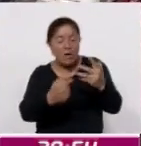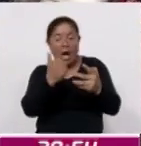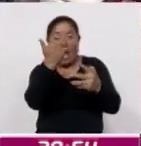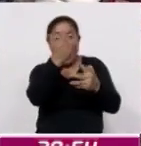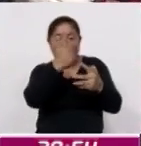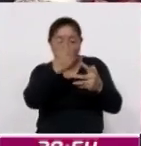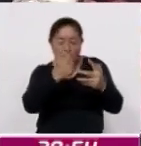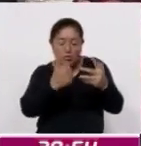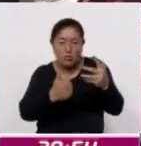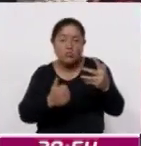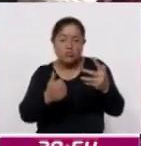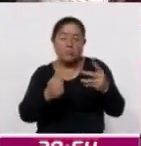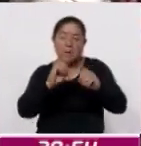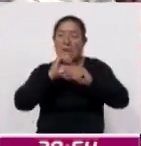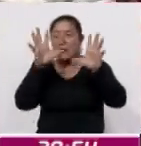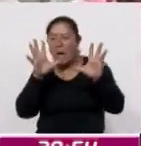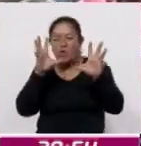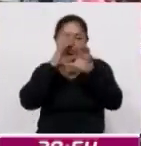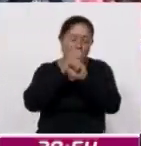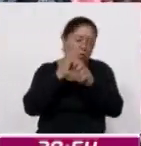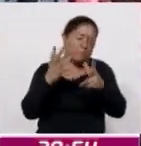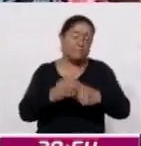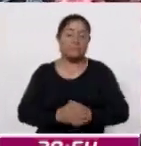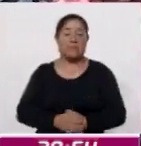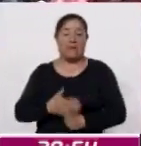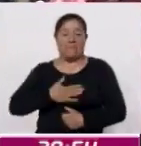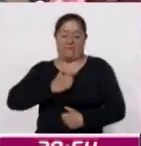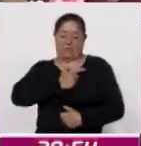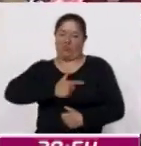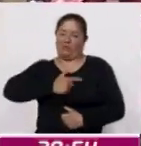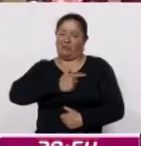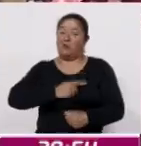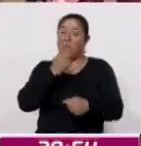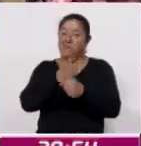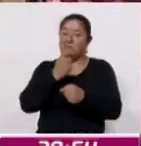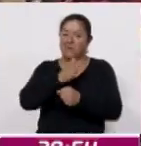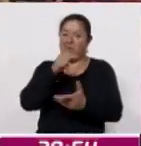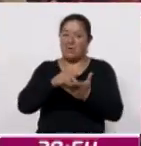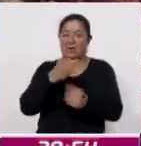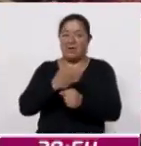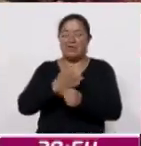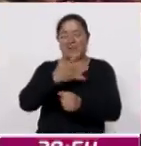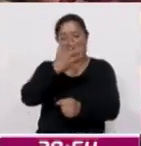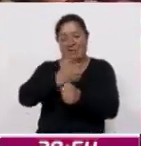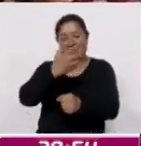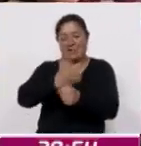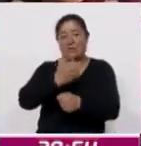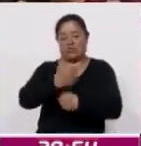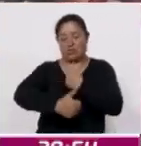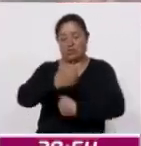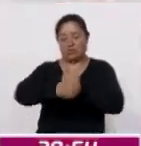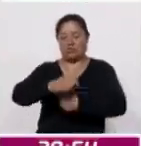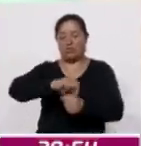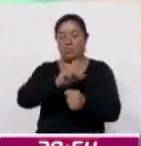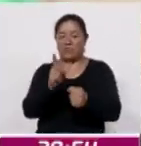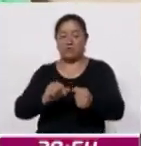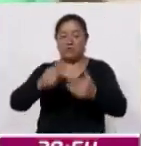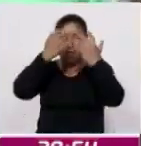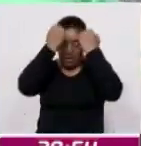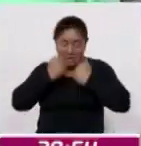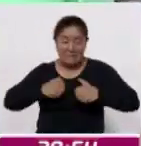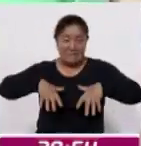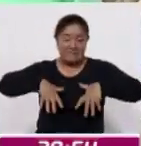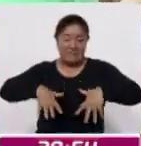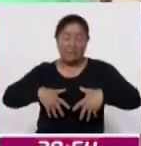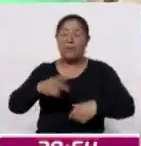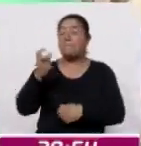Pues es un gusto haber obtenido un primer lugar ahorita en este quinto concurso nacional, el sarape. En